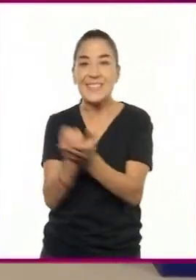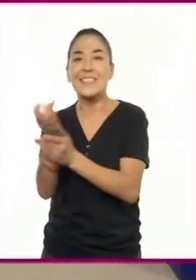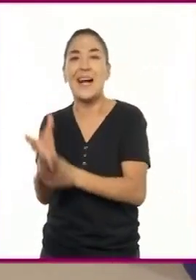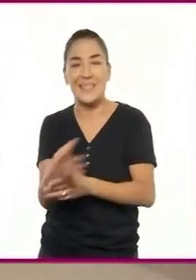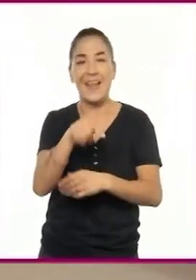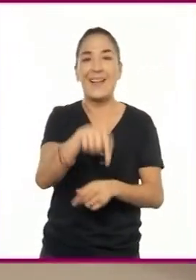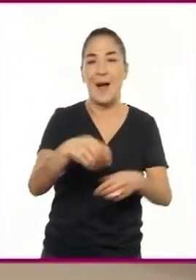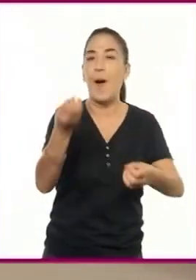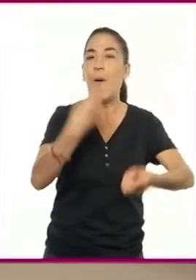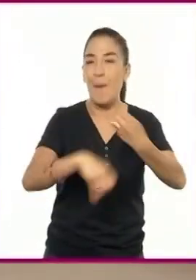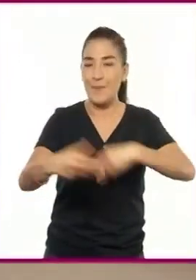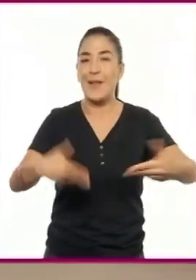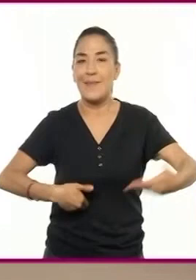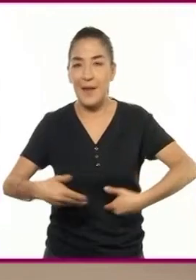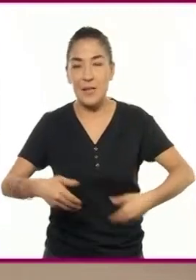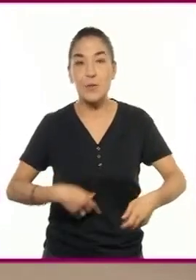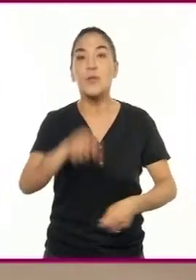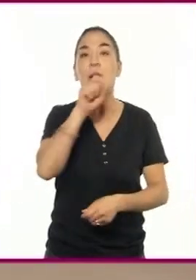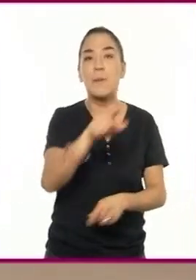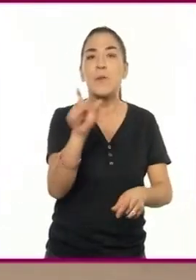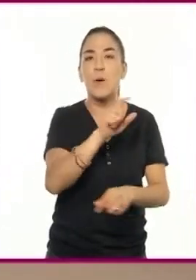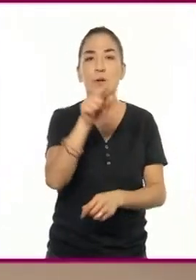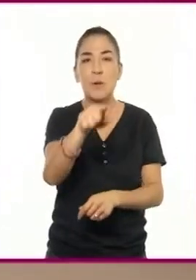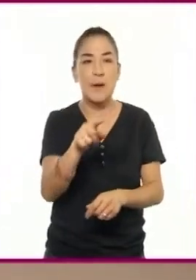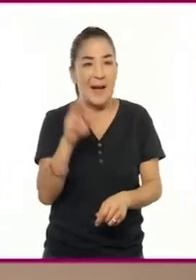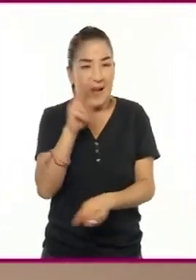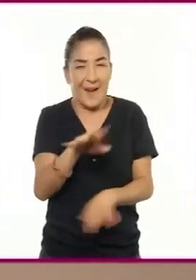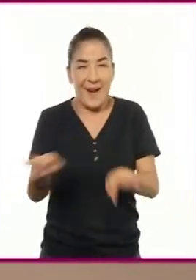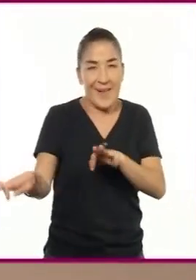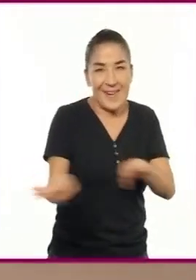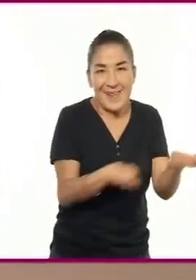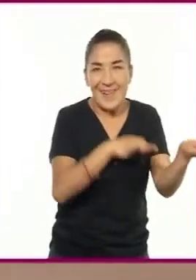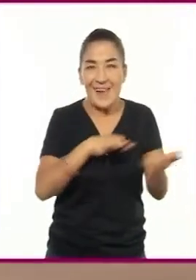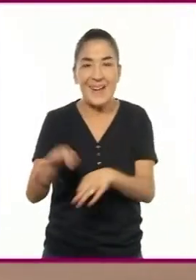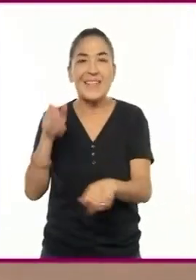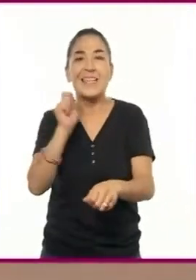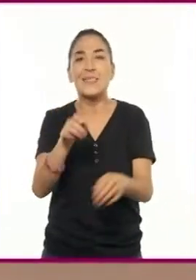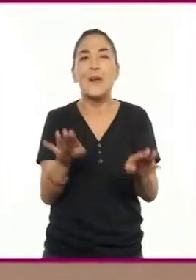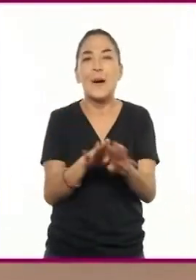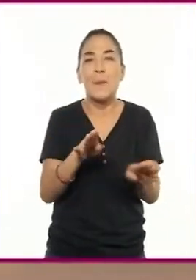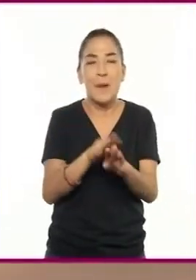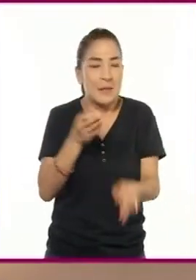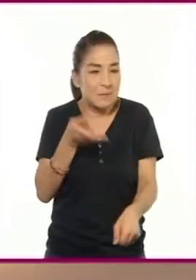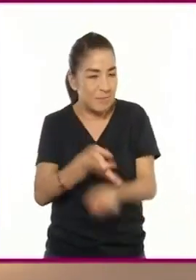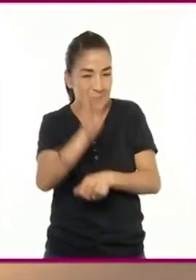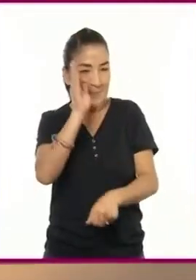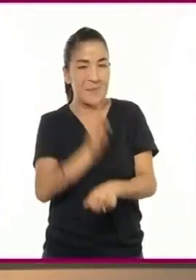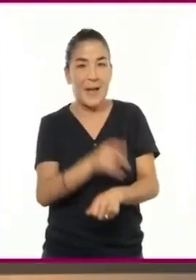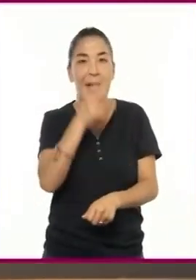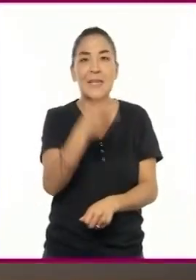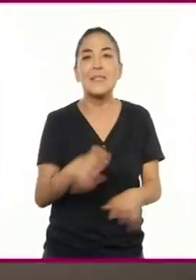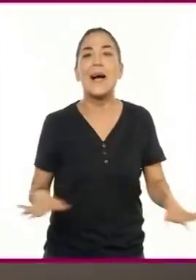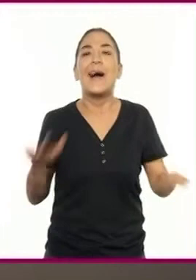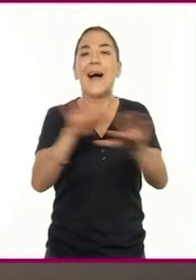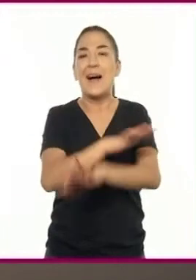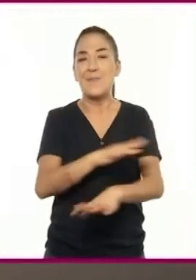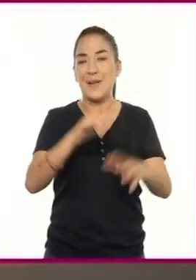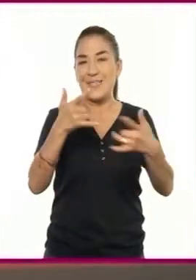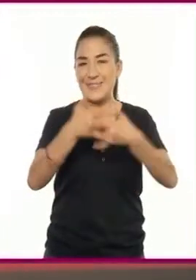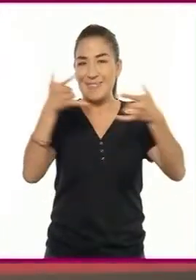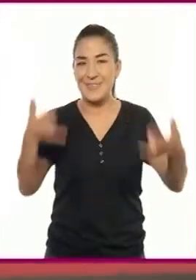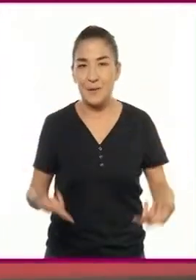También se puede cambiar de escena cuando sucede una peripecia. Es decir, un hecho inesperado que cambia la ruta de la historia.